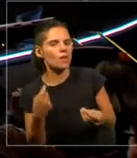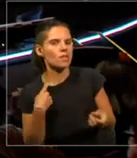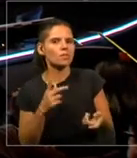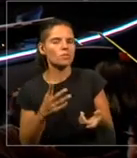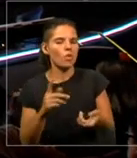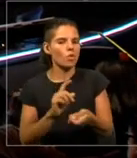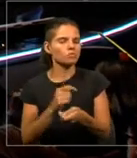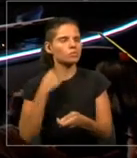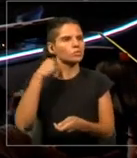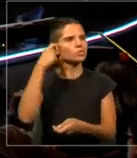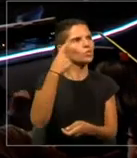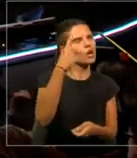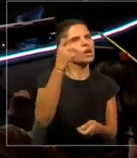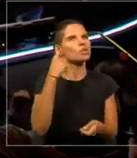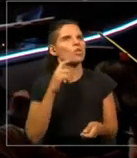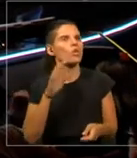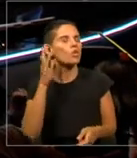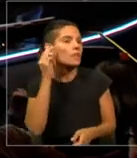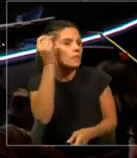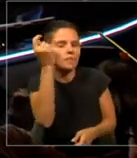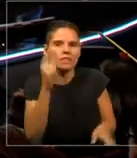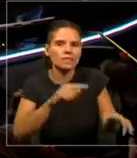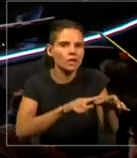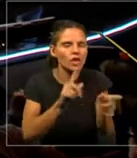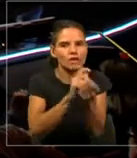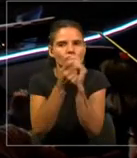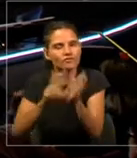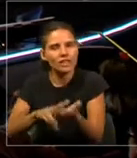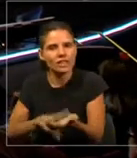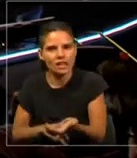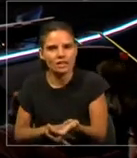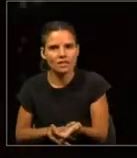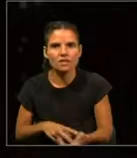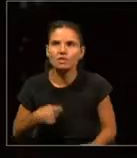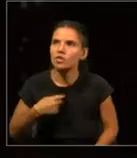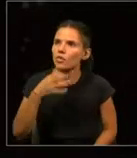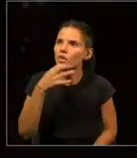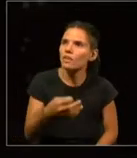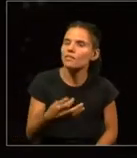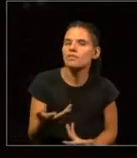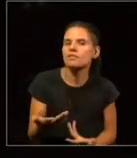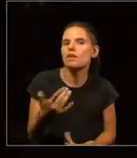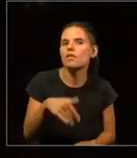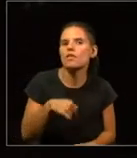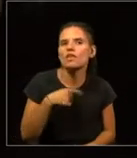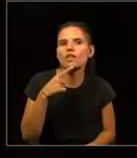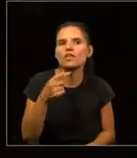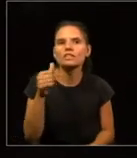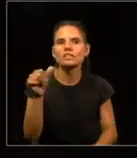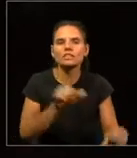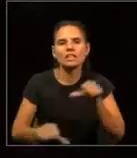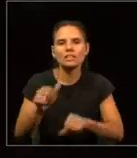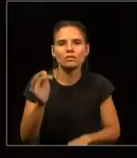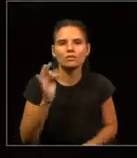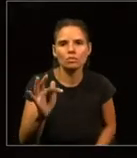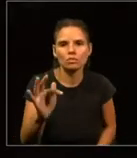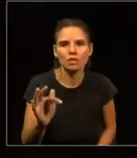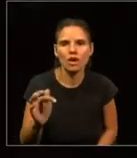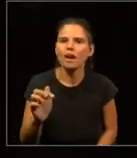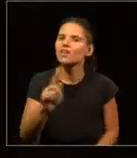en realidad. Entonces, me gusta hablar de lo que es ciencia futura en vez de ciencia ficción.